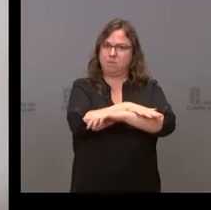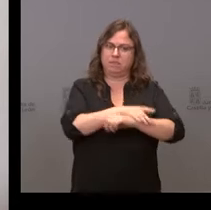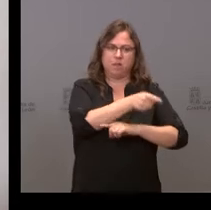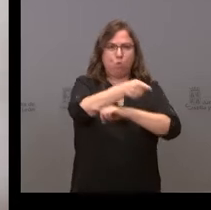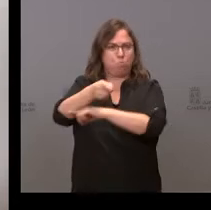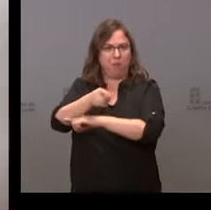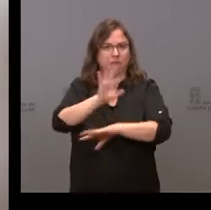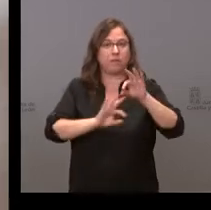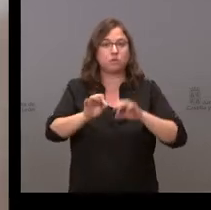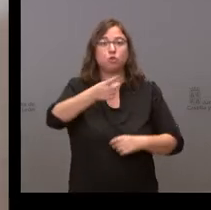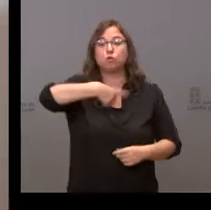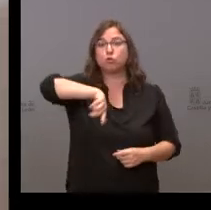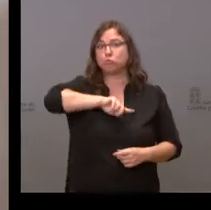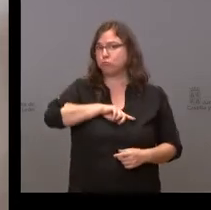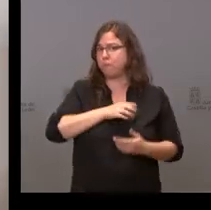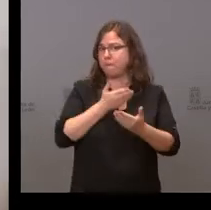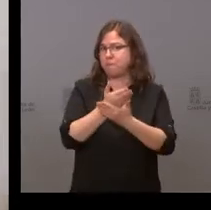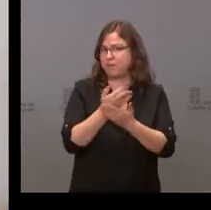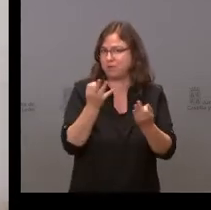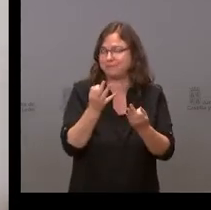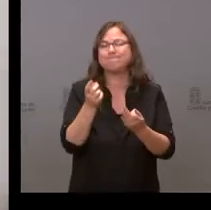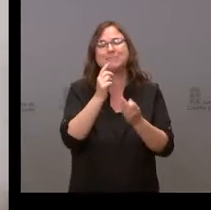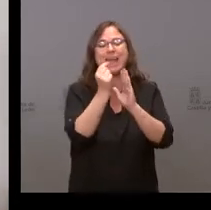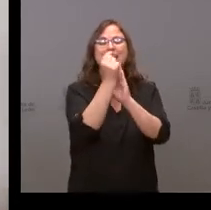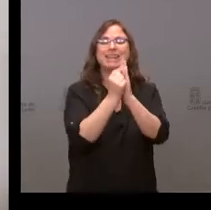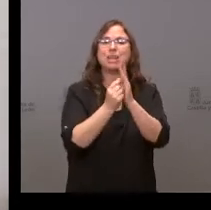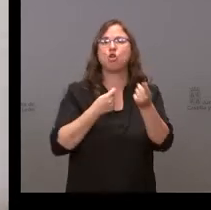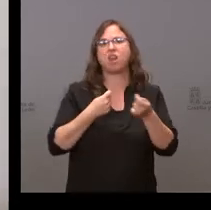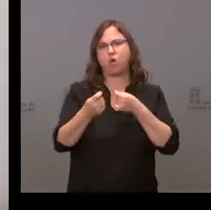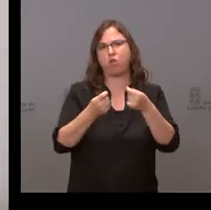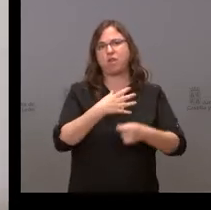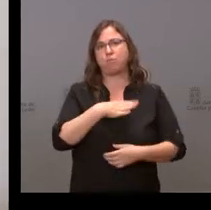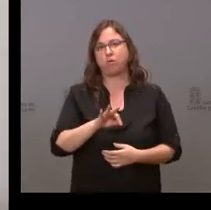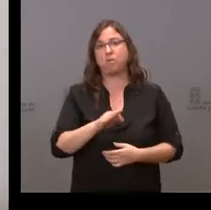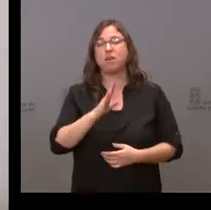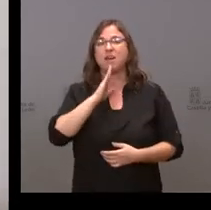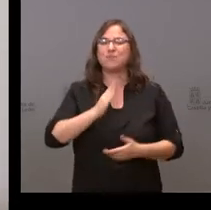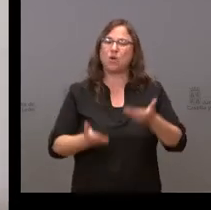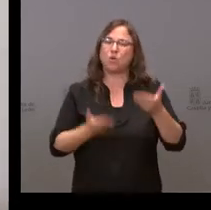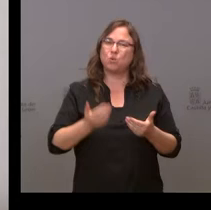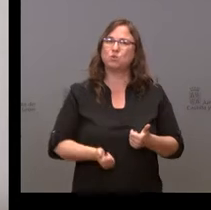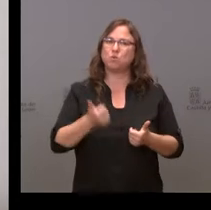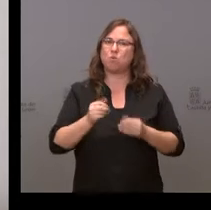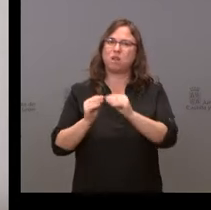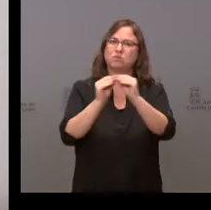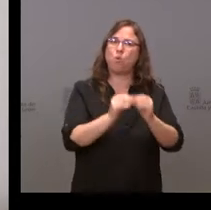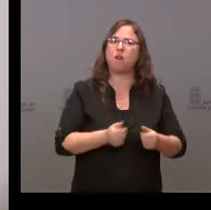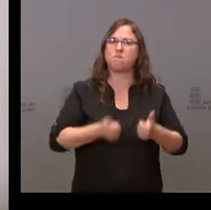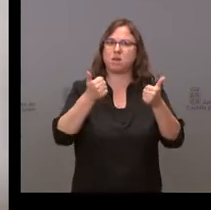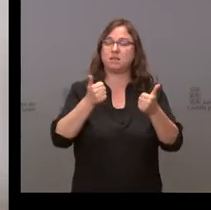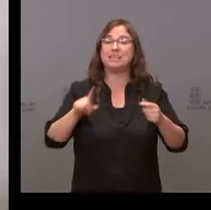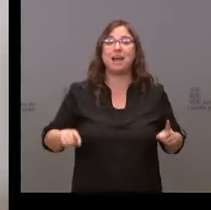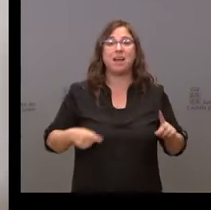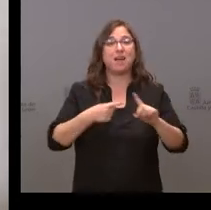dinero. Y nosotros lo que pedimos es negociar los criterios para hacer un reparto más justo e igualitario y además